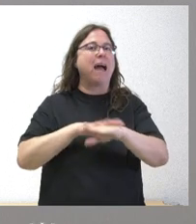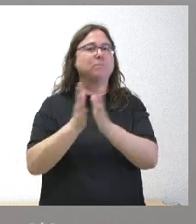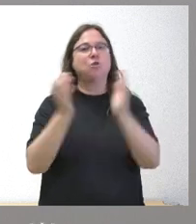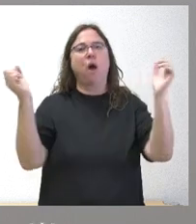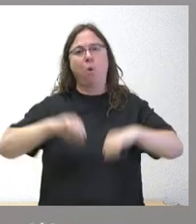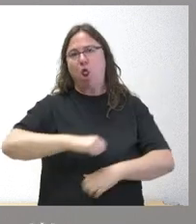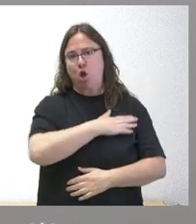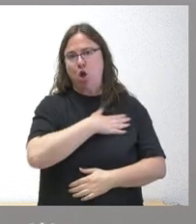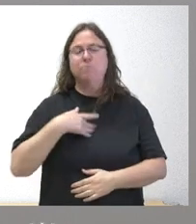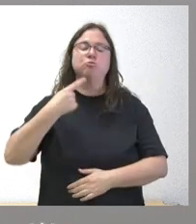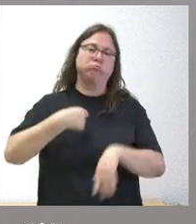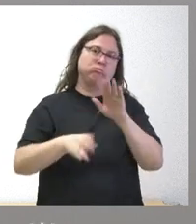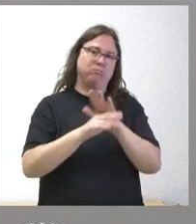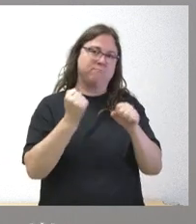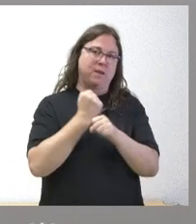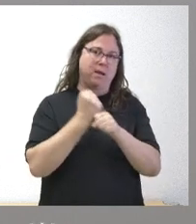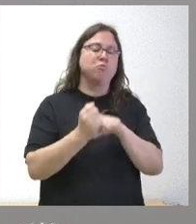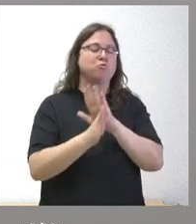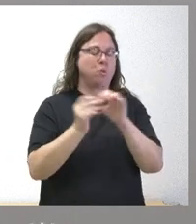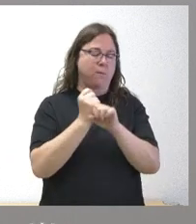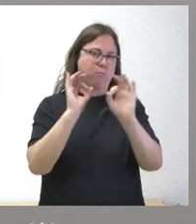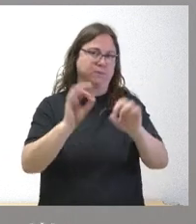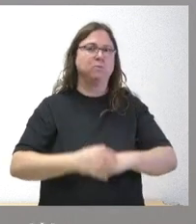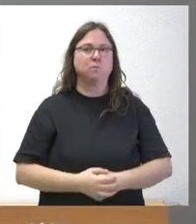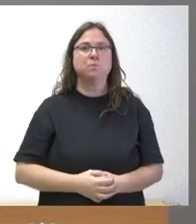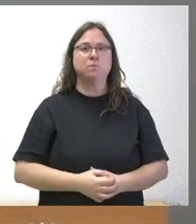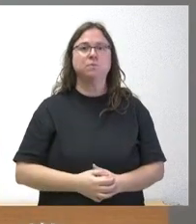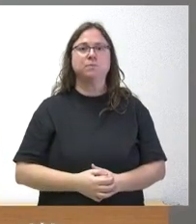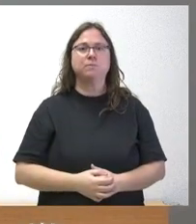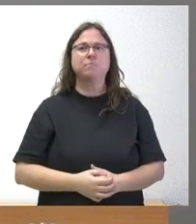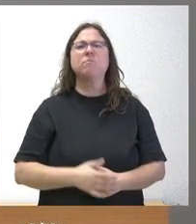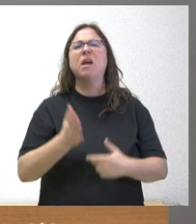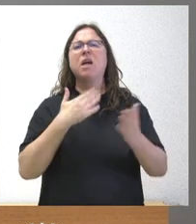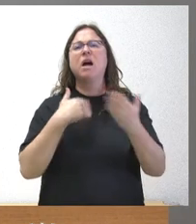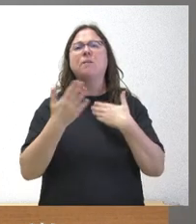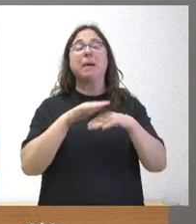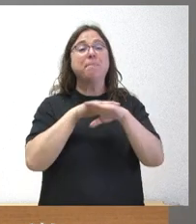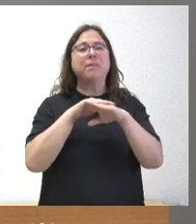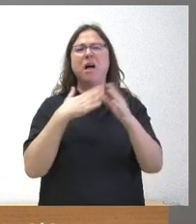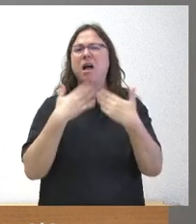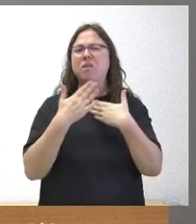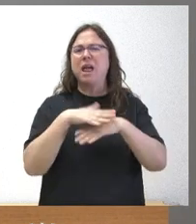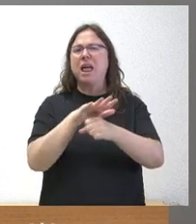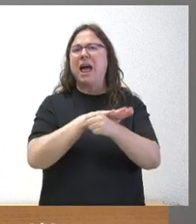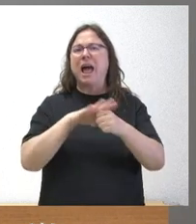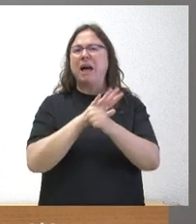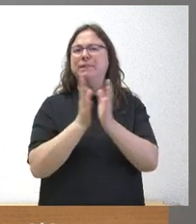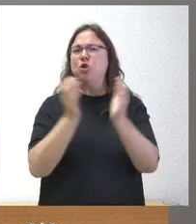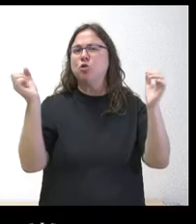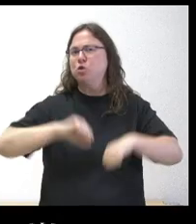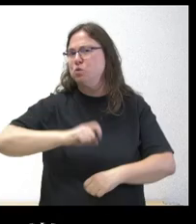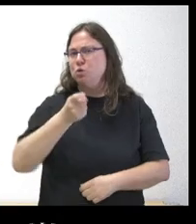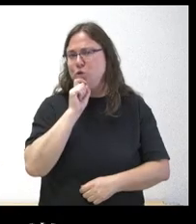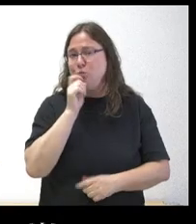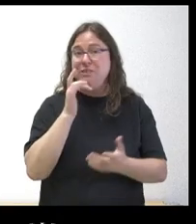en eso vamos a trabajar y seguiremos trabajando ¿Cómo pueden hablar de ámbitos de consenso cuando